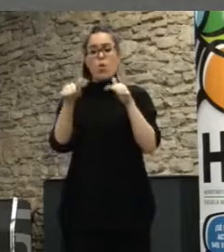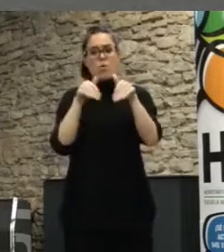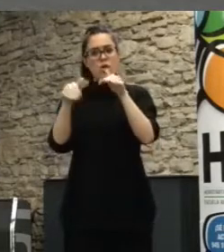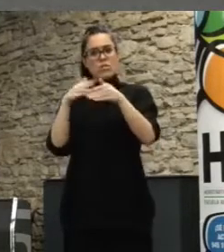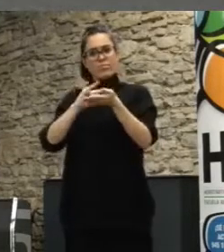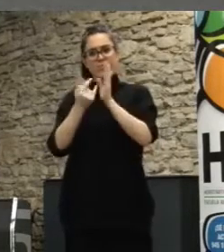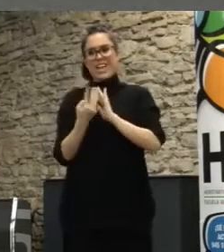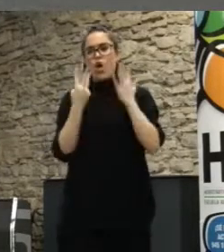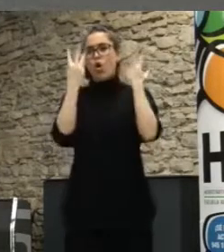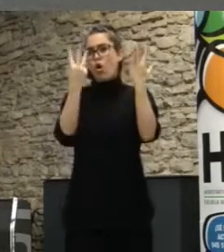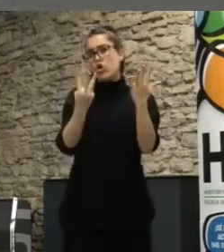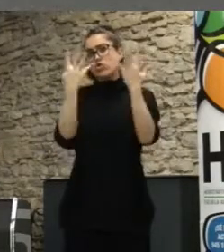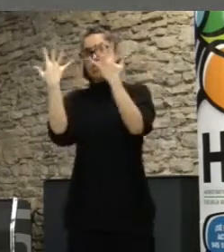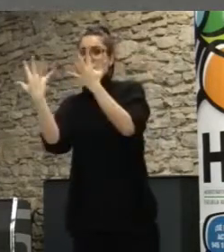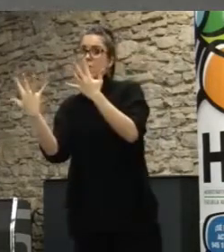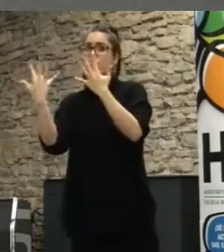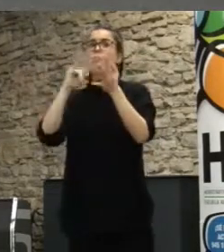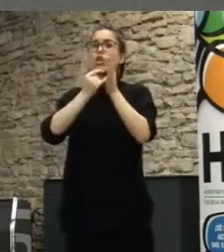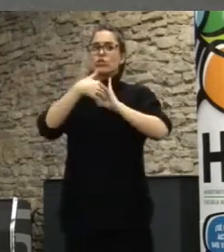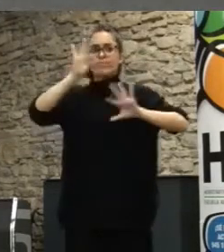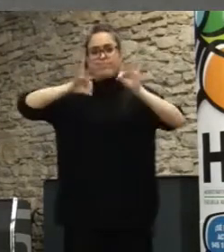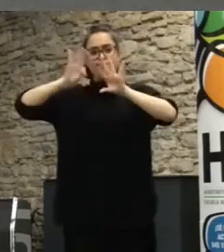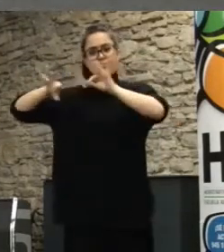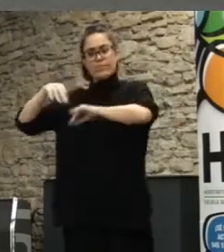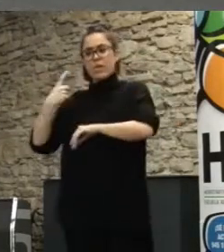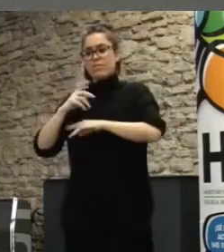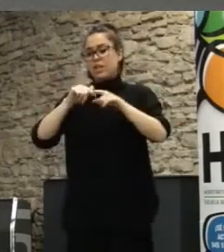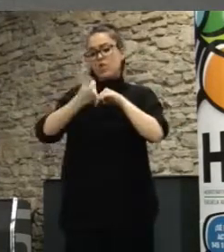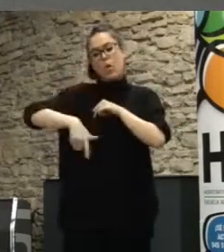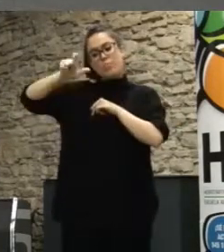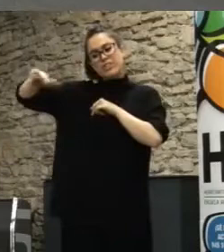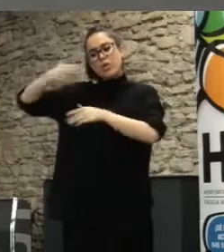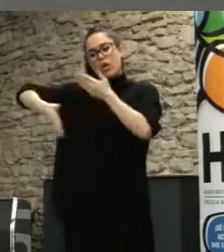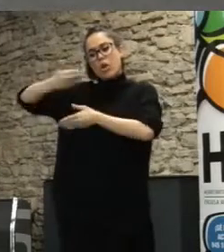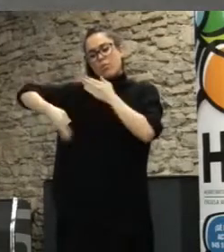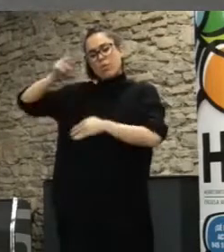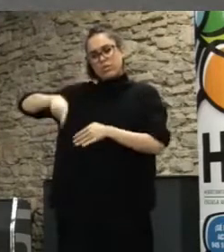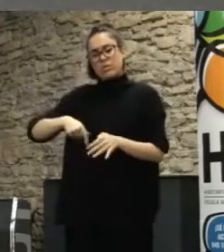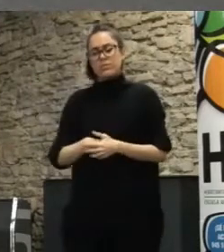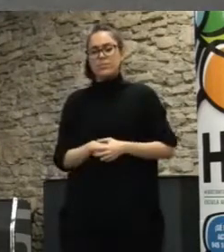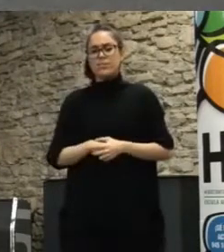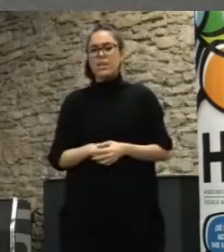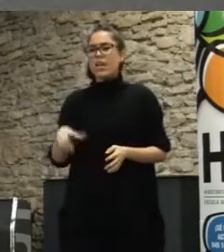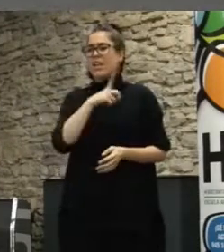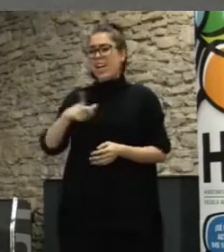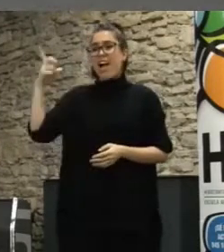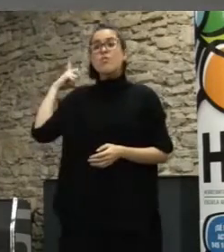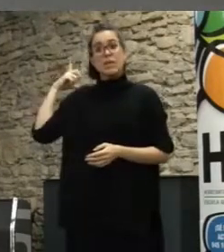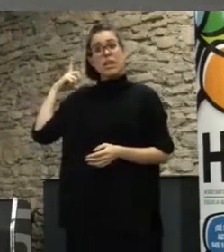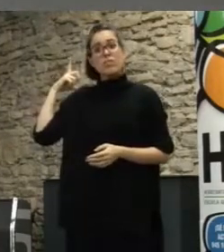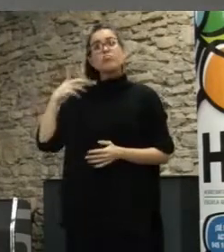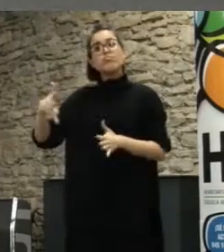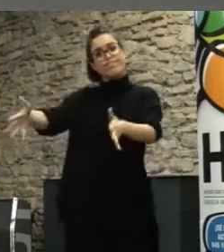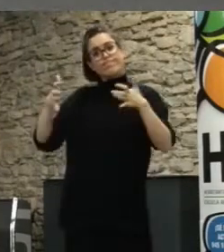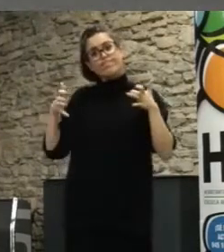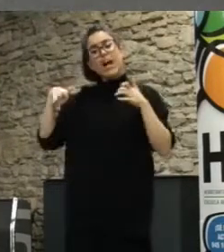se eligen entre 8 y 10 proyectos y luego colaboradores el año pasado hubo un proyecto de Gabón de África y con